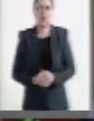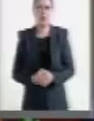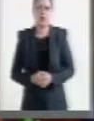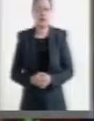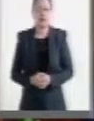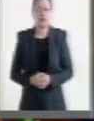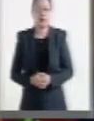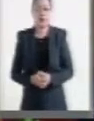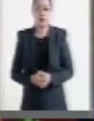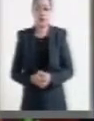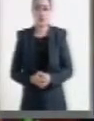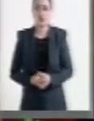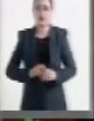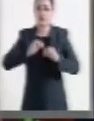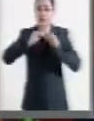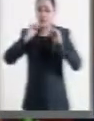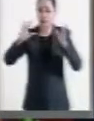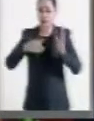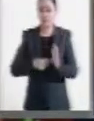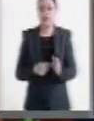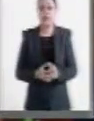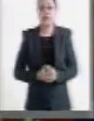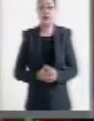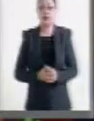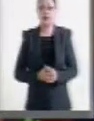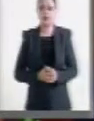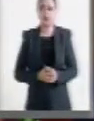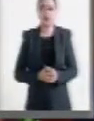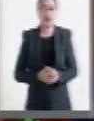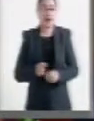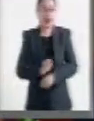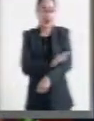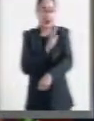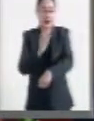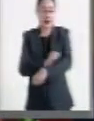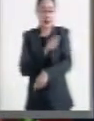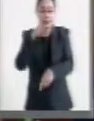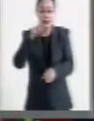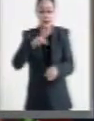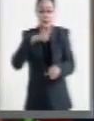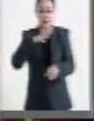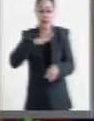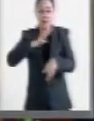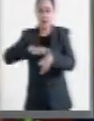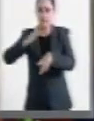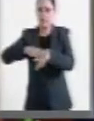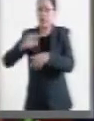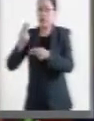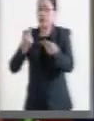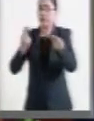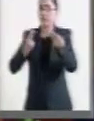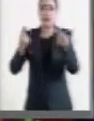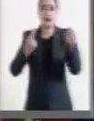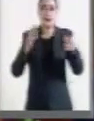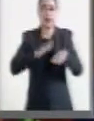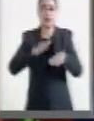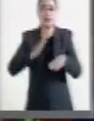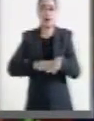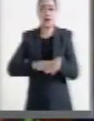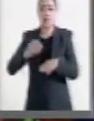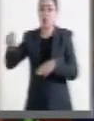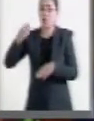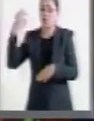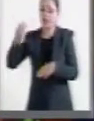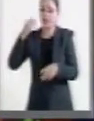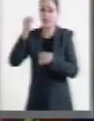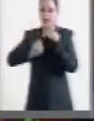Y, por supuesto, que la energía va a ir en aumento. En foros internacionales se ha